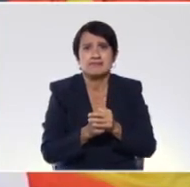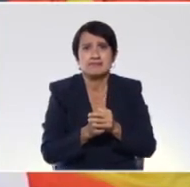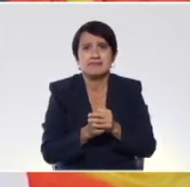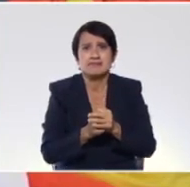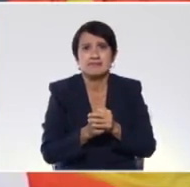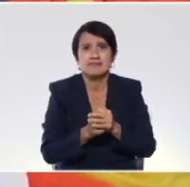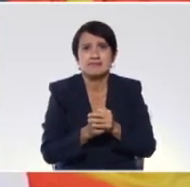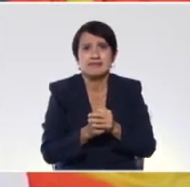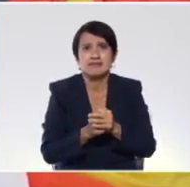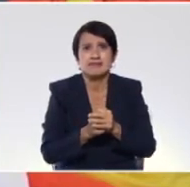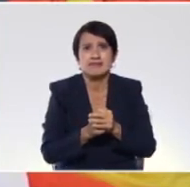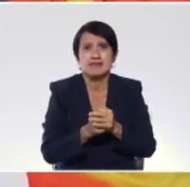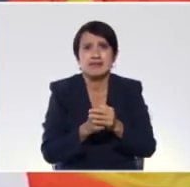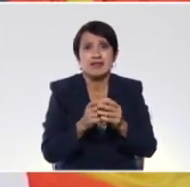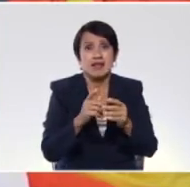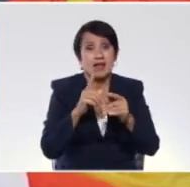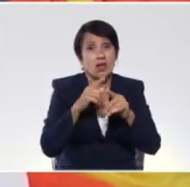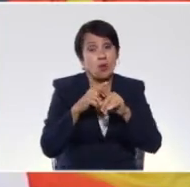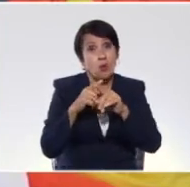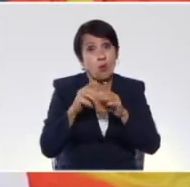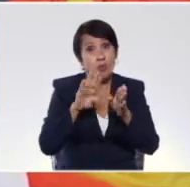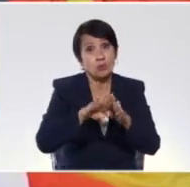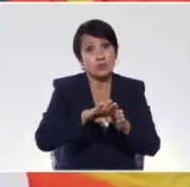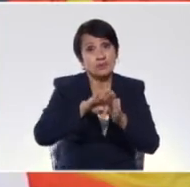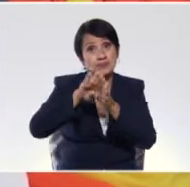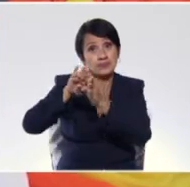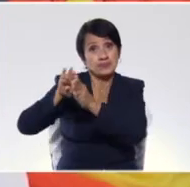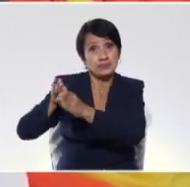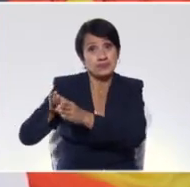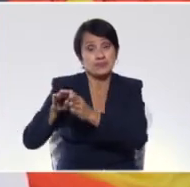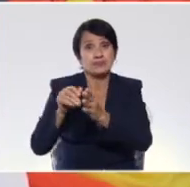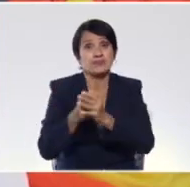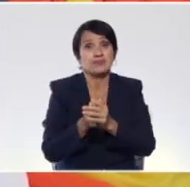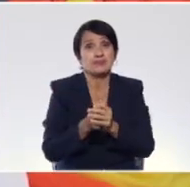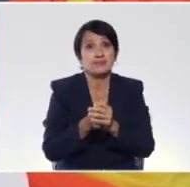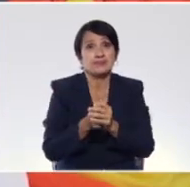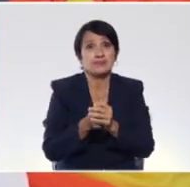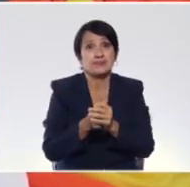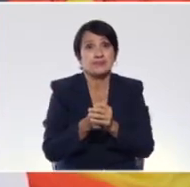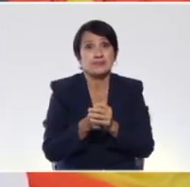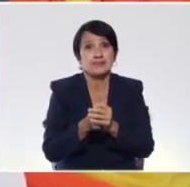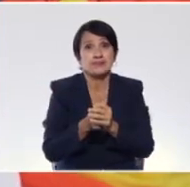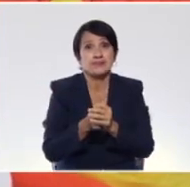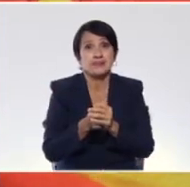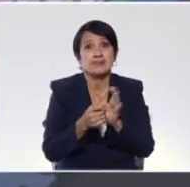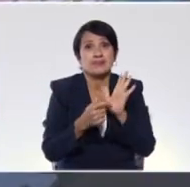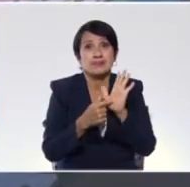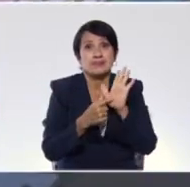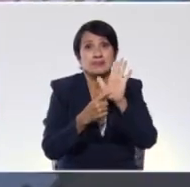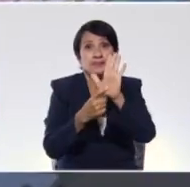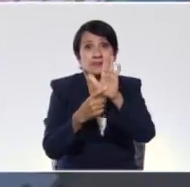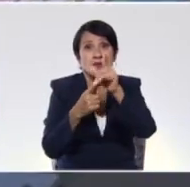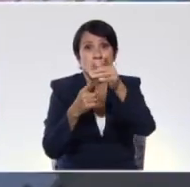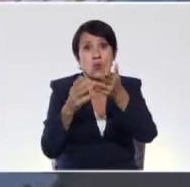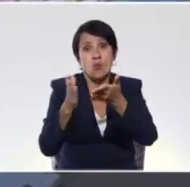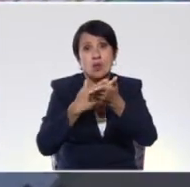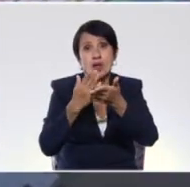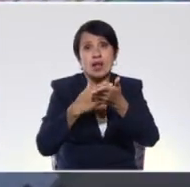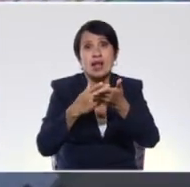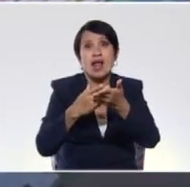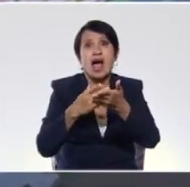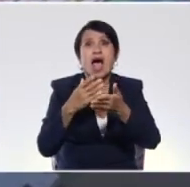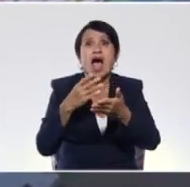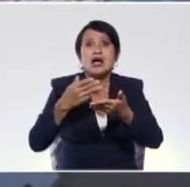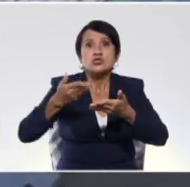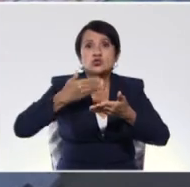Bueno, de aquel lado, vean por favor, para aquel lado tenemos un ejemplo de una sopa de